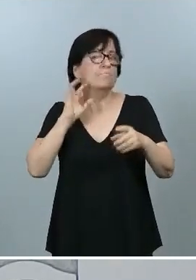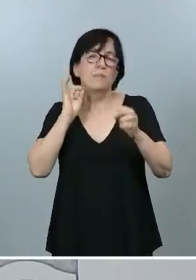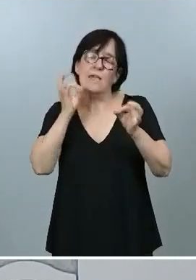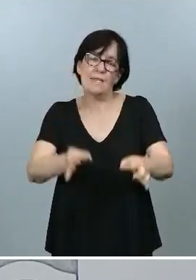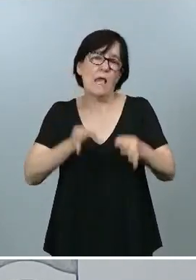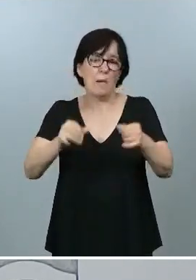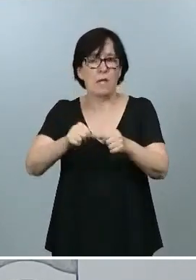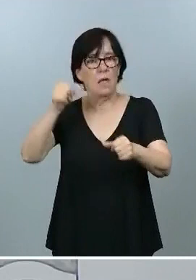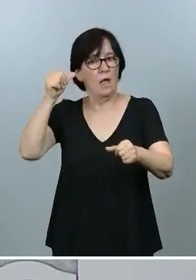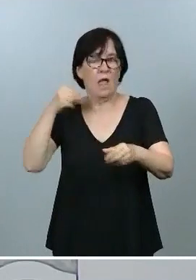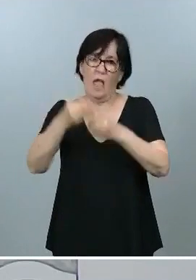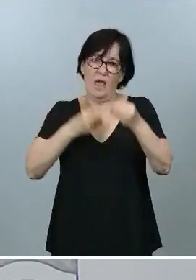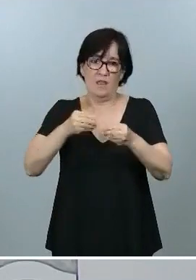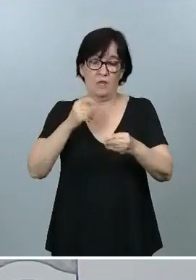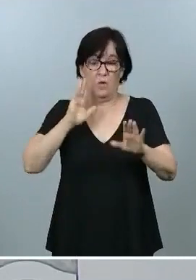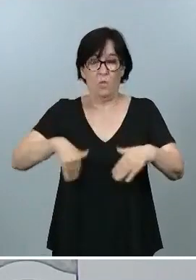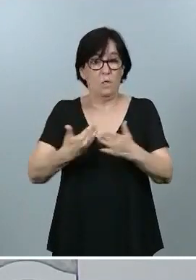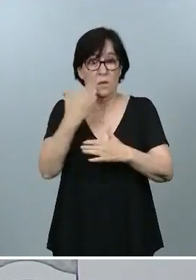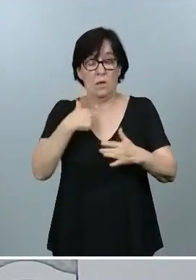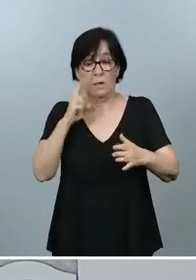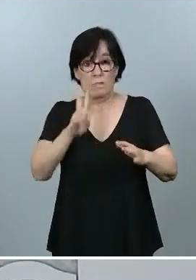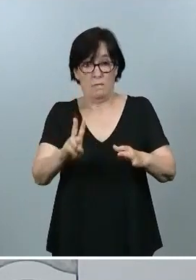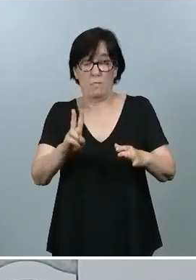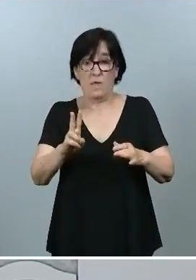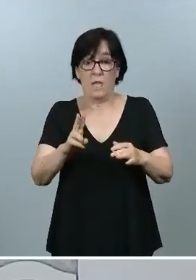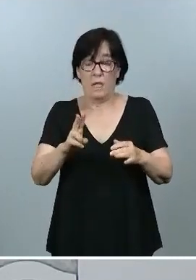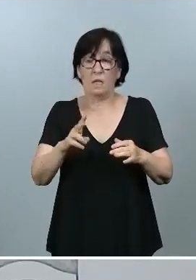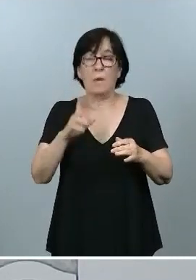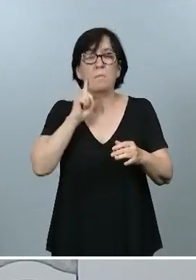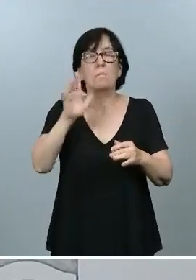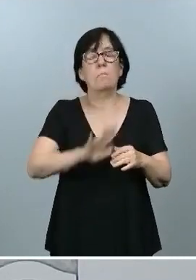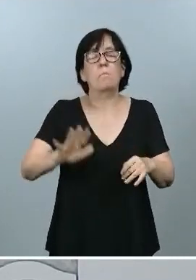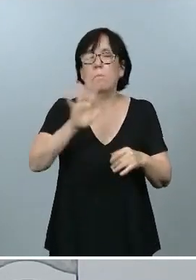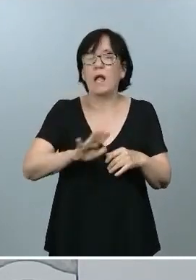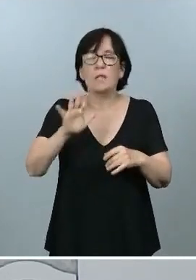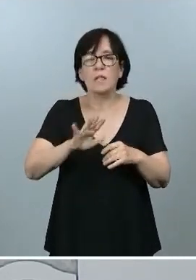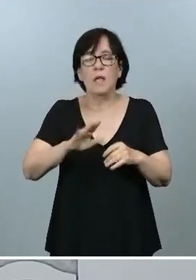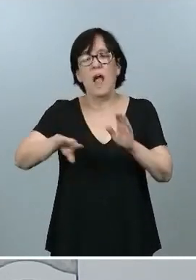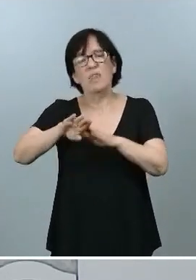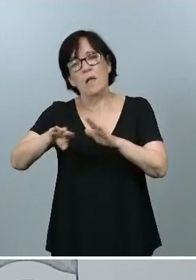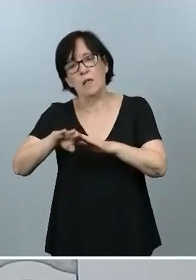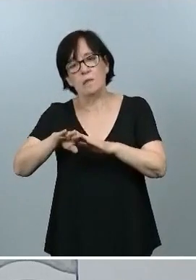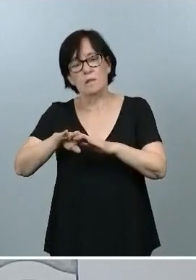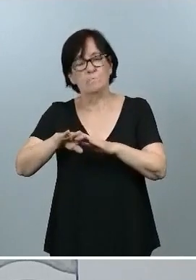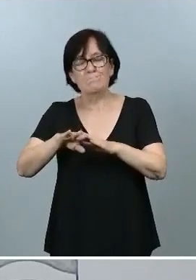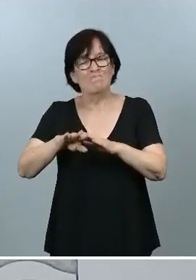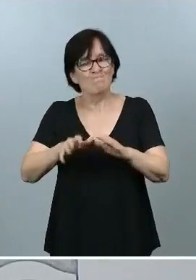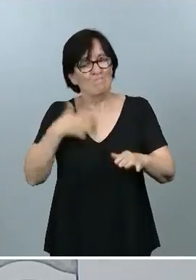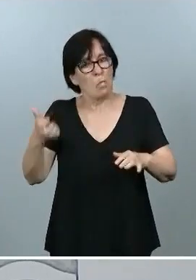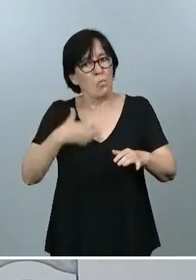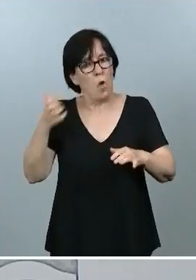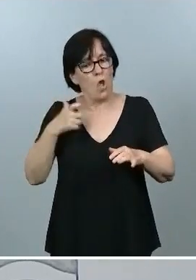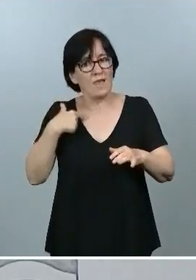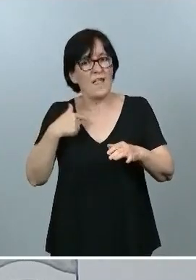tiempos, en donde a poco que se mire, como decía, parece que la derecha digiere mal los resultados democráticos